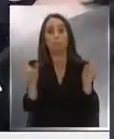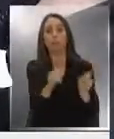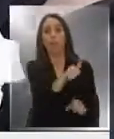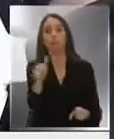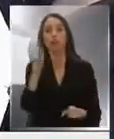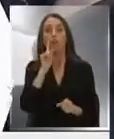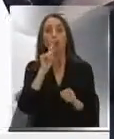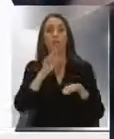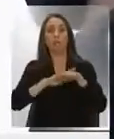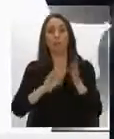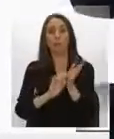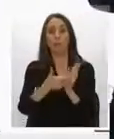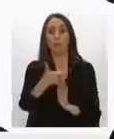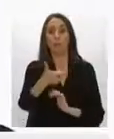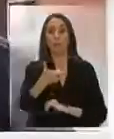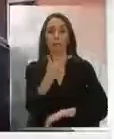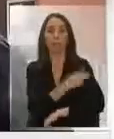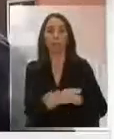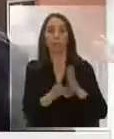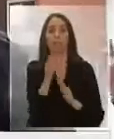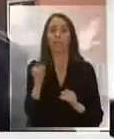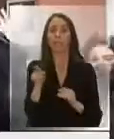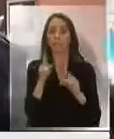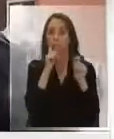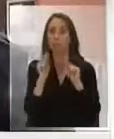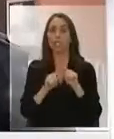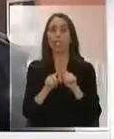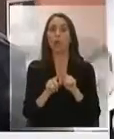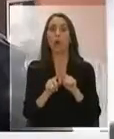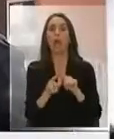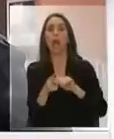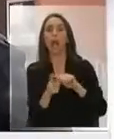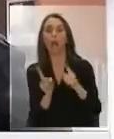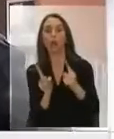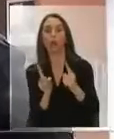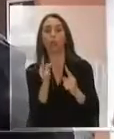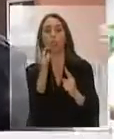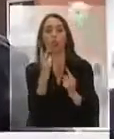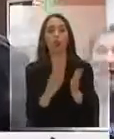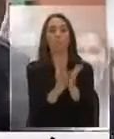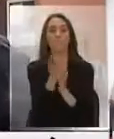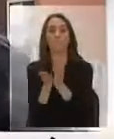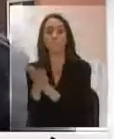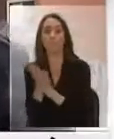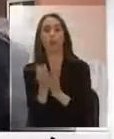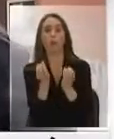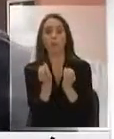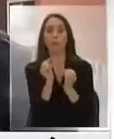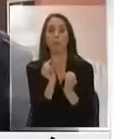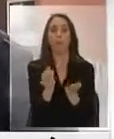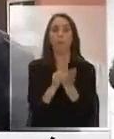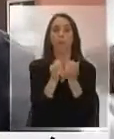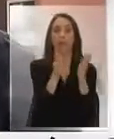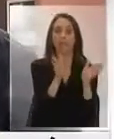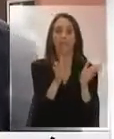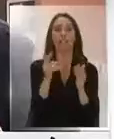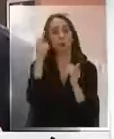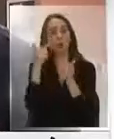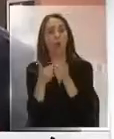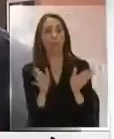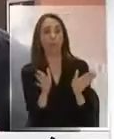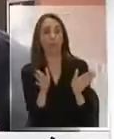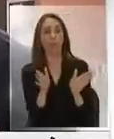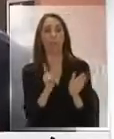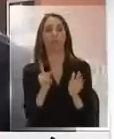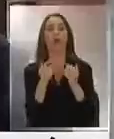con pase de movilidad. Es como un arma de doble filo. Por un lado está súper bien que haya un poco más de libertad, pero por otro lado la libertad no